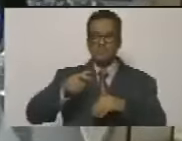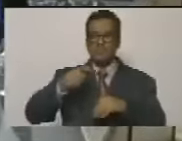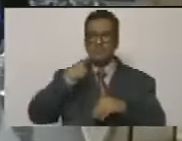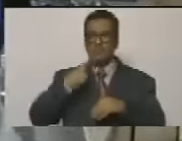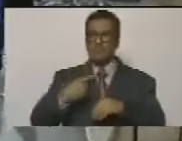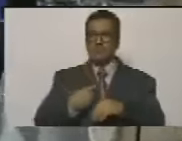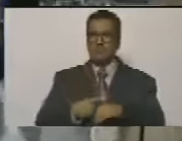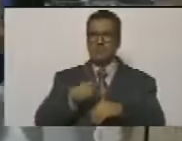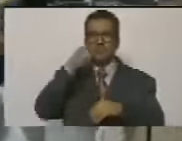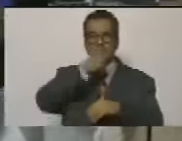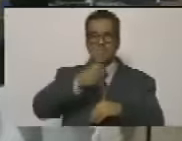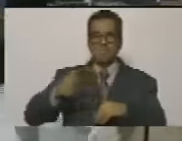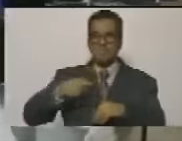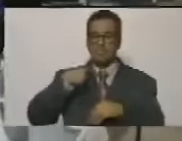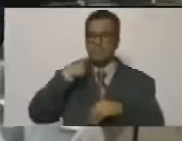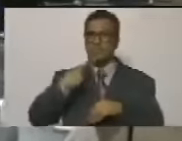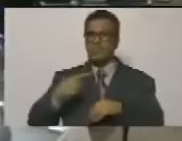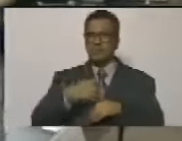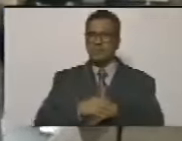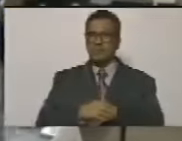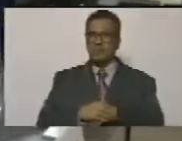que el pueblo juzgue